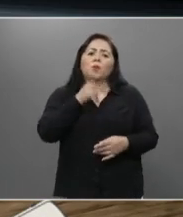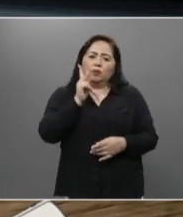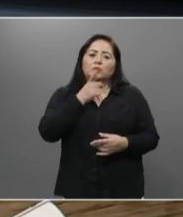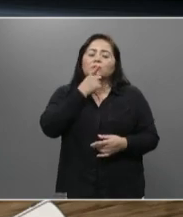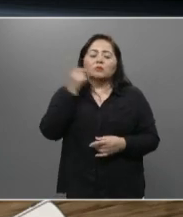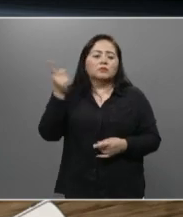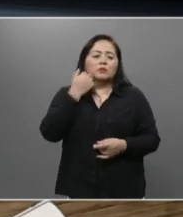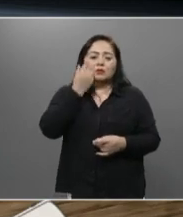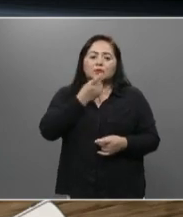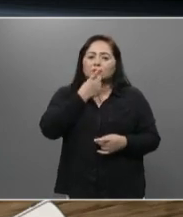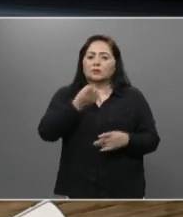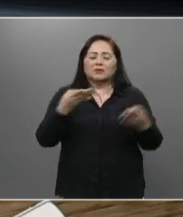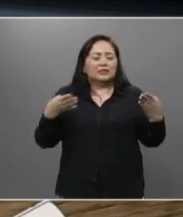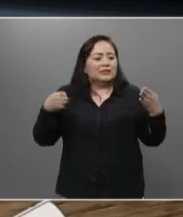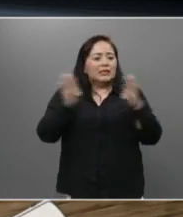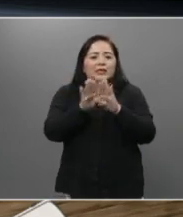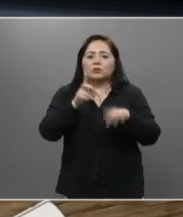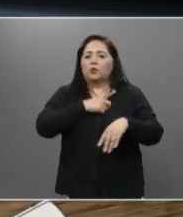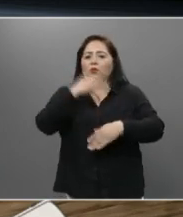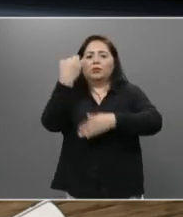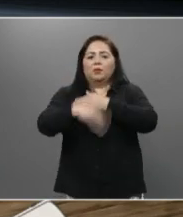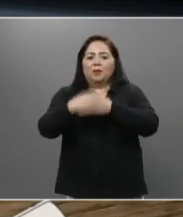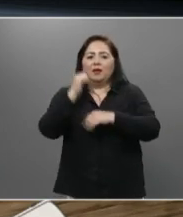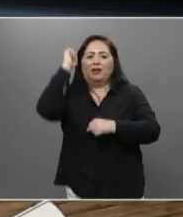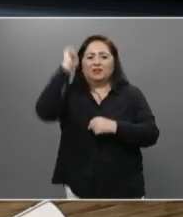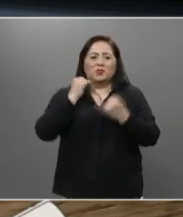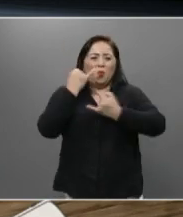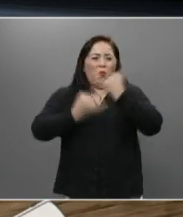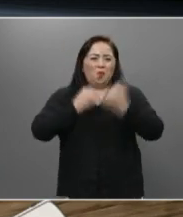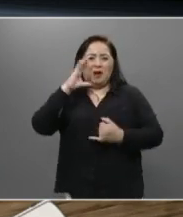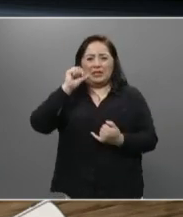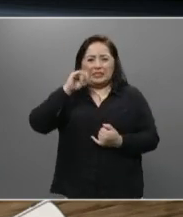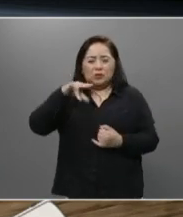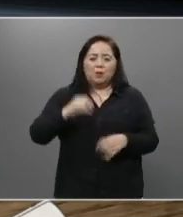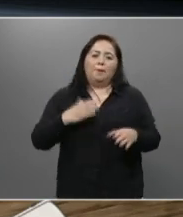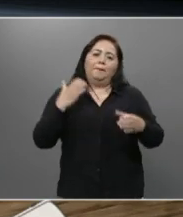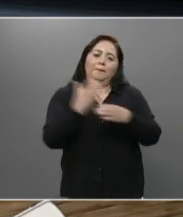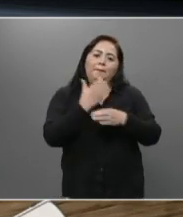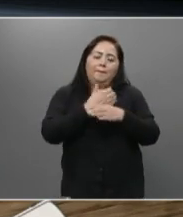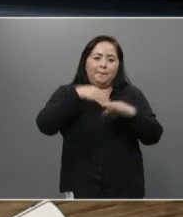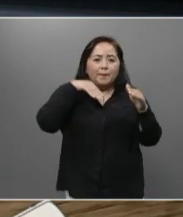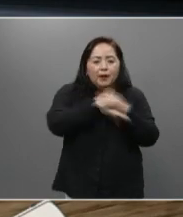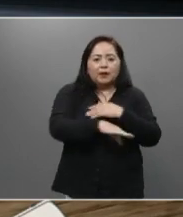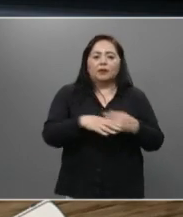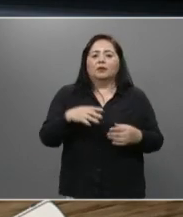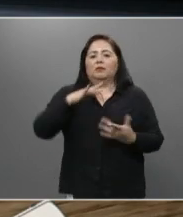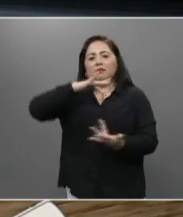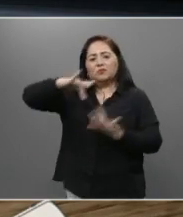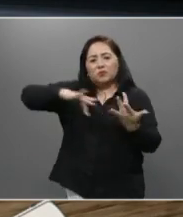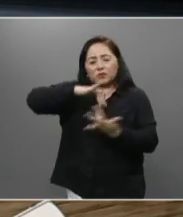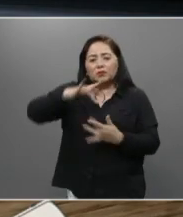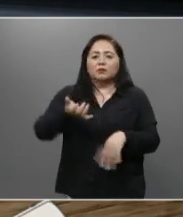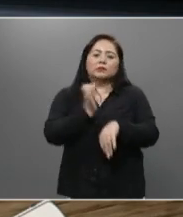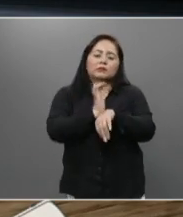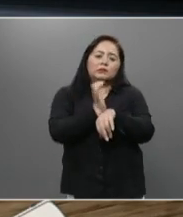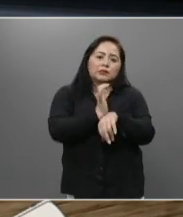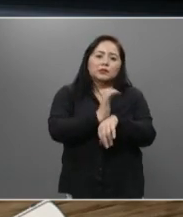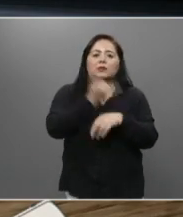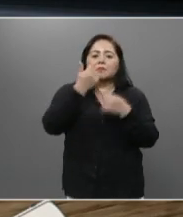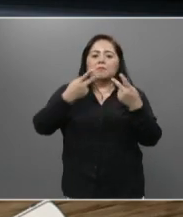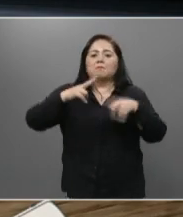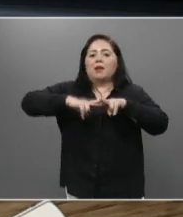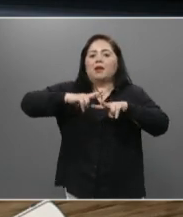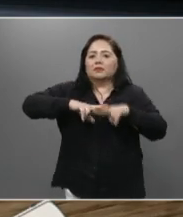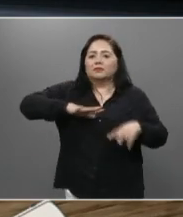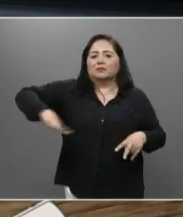pero está exhortando al cierre temporal de casinos, bares, discotecas, cines y